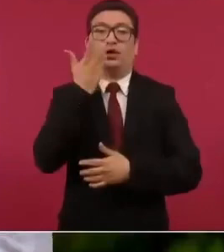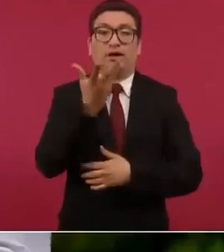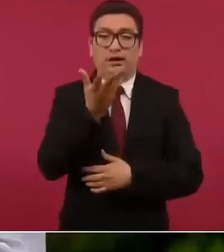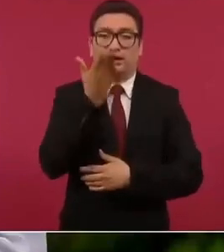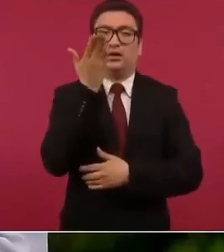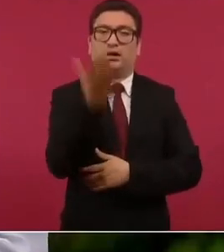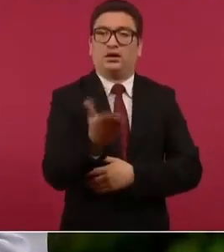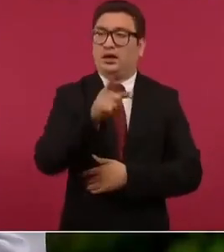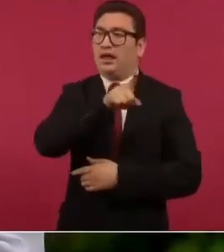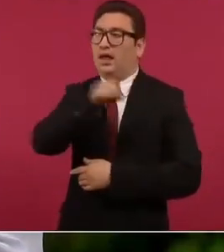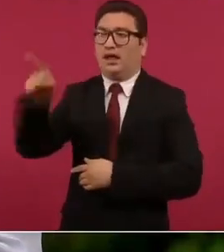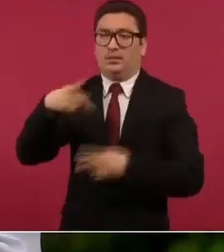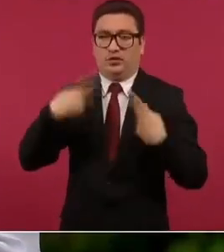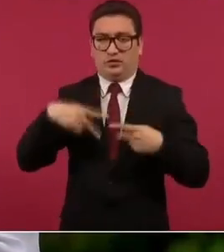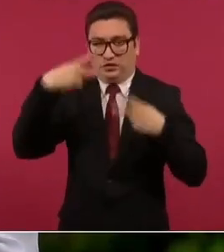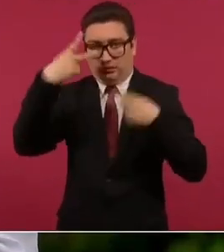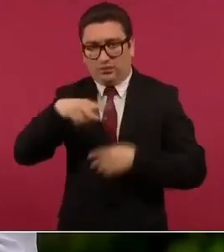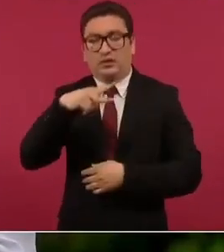respeten